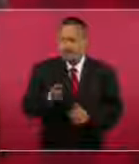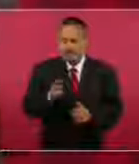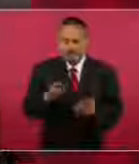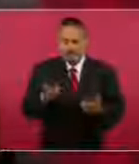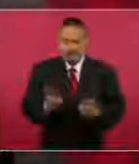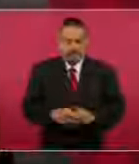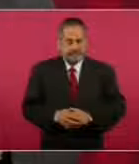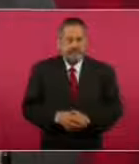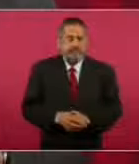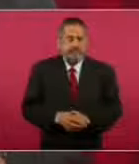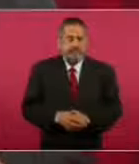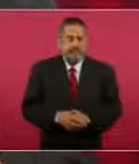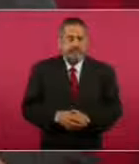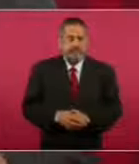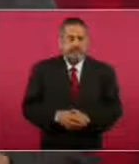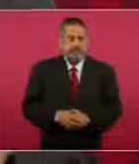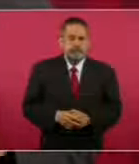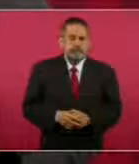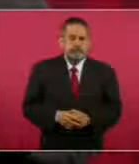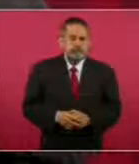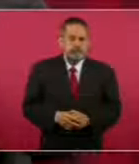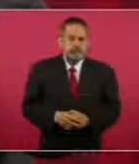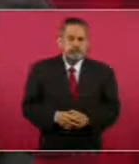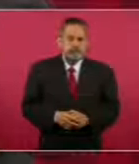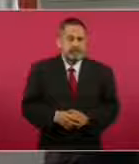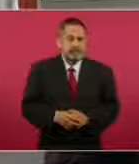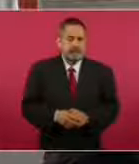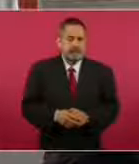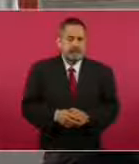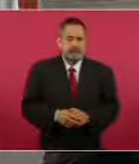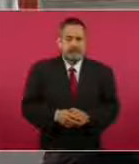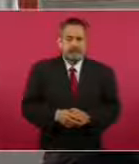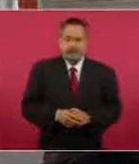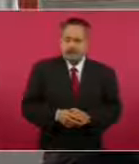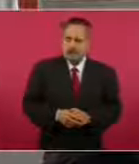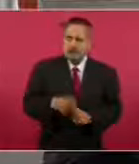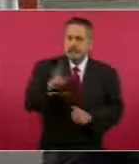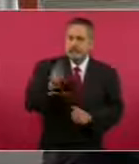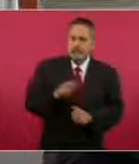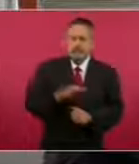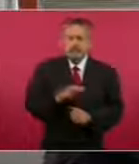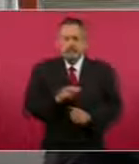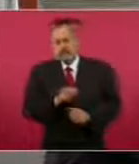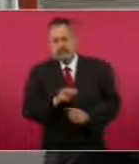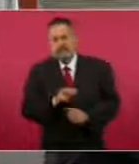Y extraño y al mismo tiempo